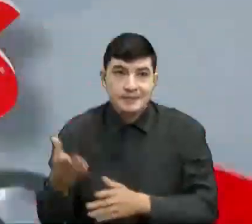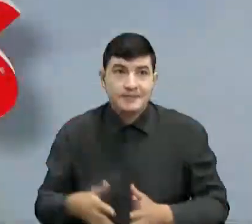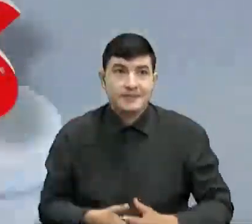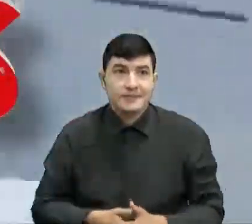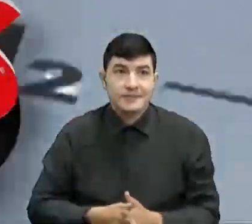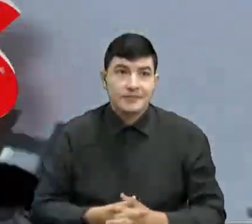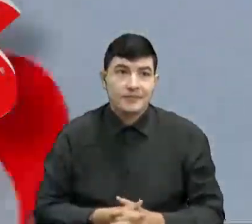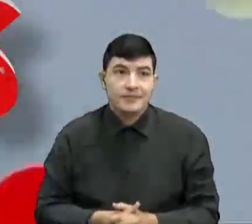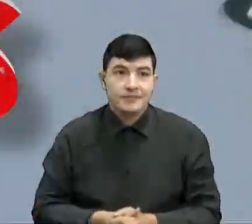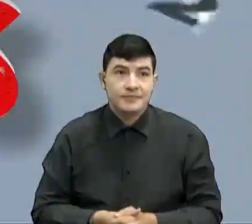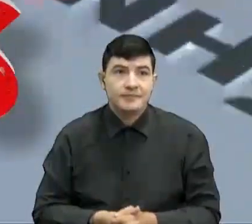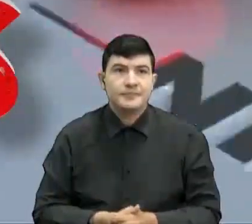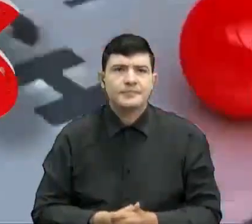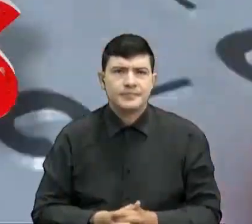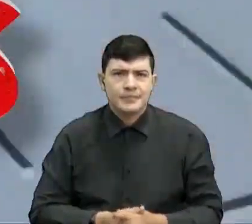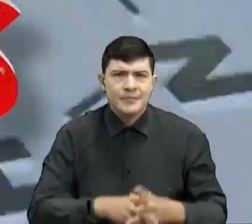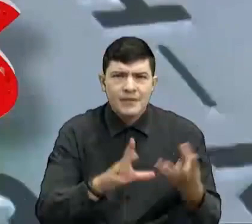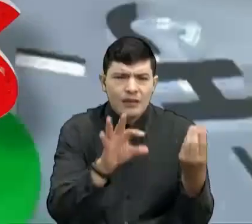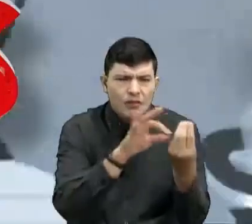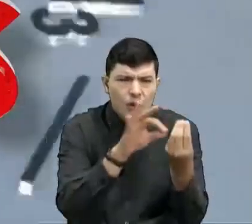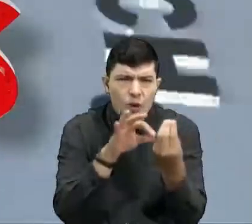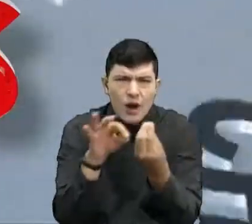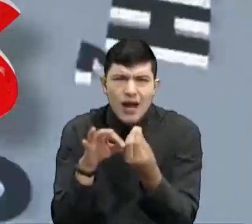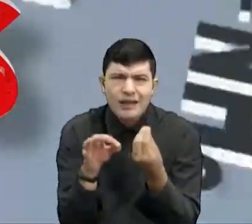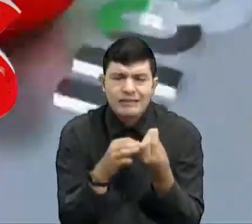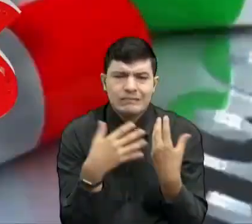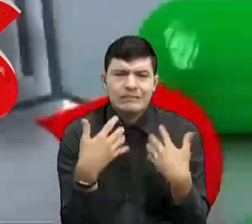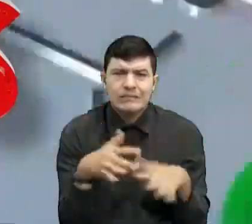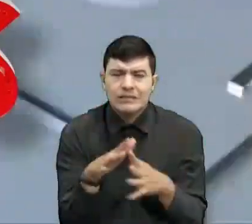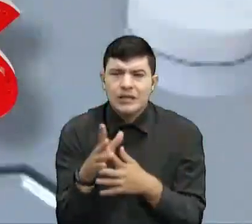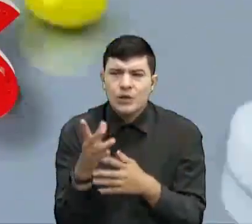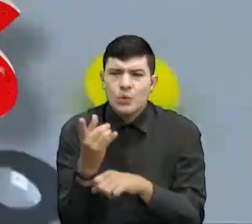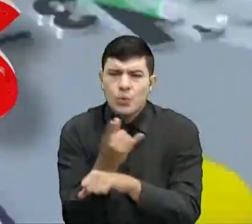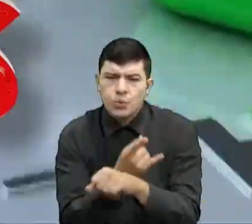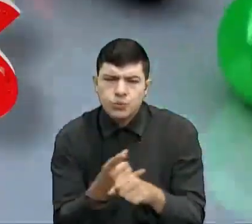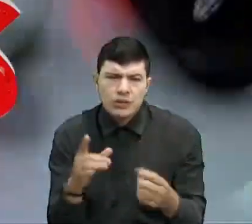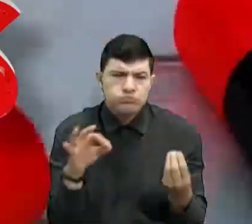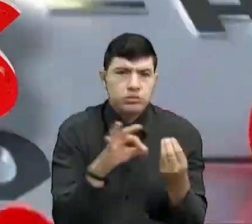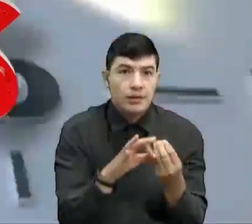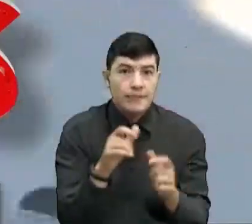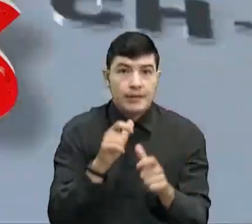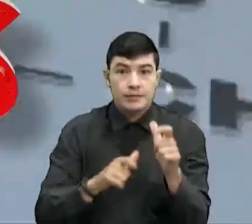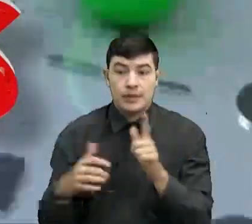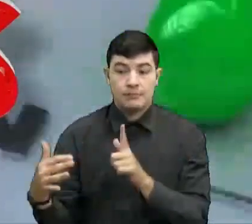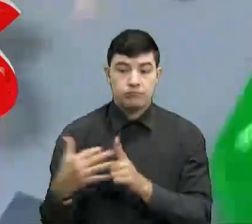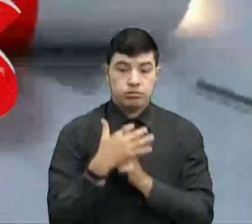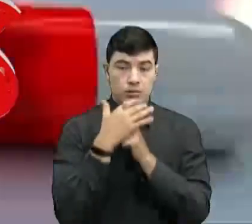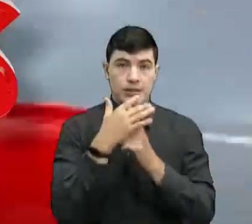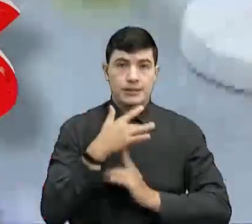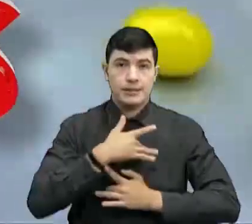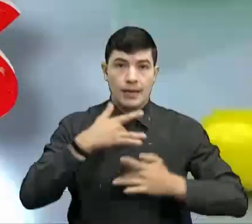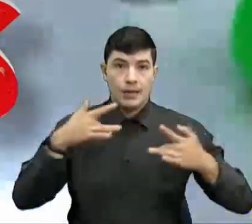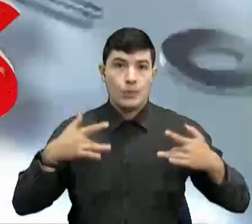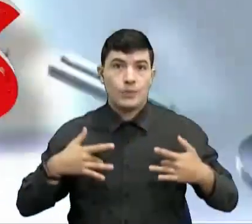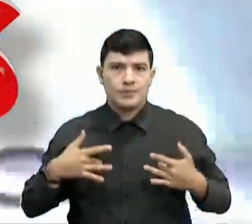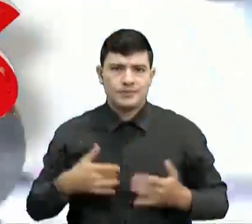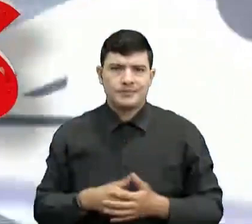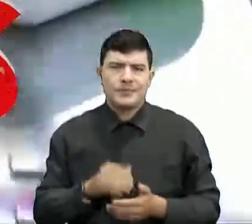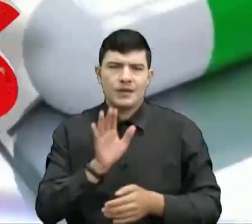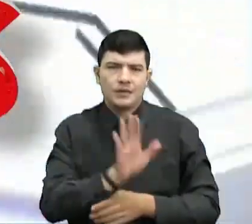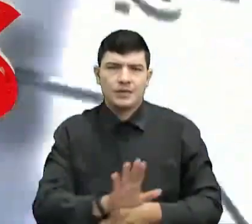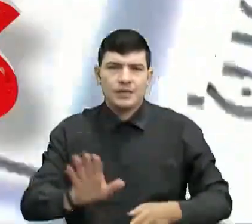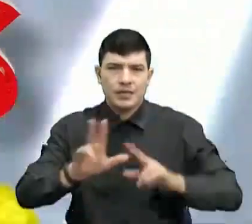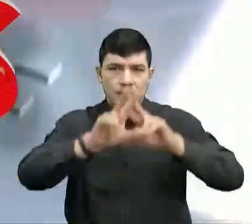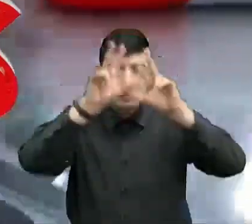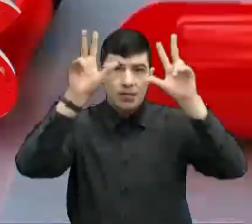Las drogas de efecto nocivo. Dios mío. Las drogas. Pero mis queridos niños de quinto, van a poner este título y no nos vamos a enfatizar